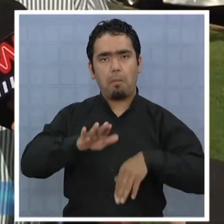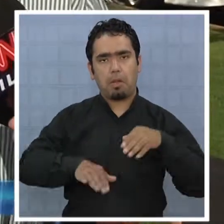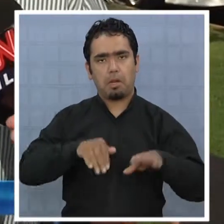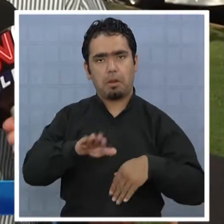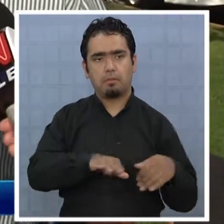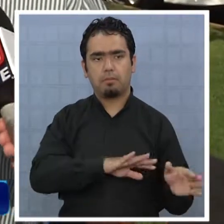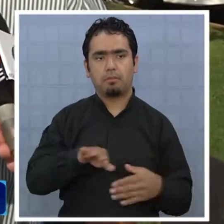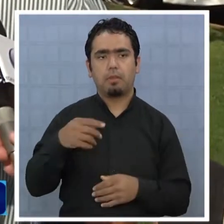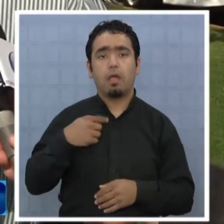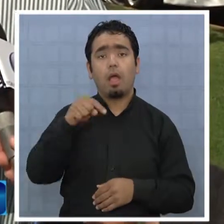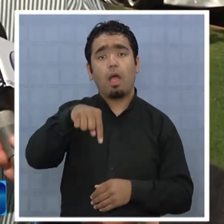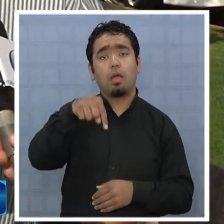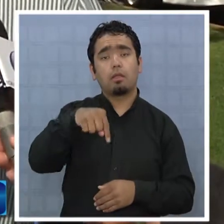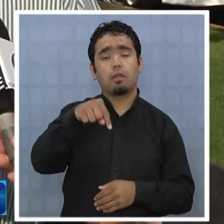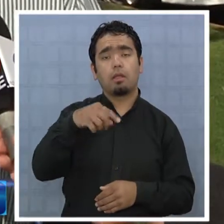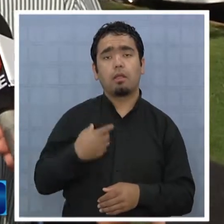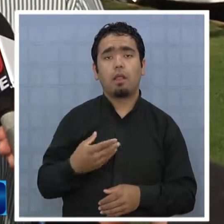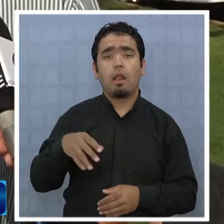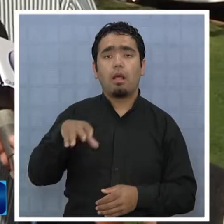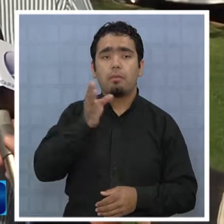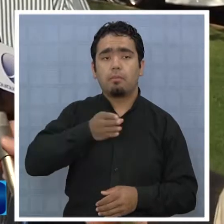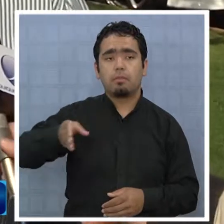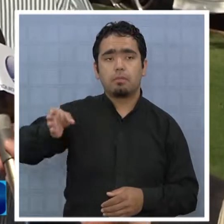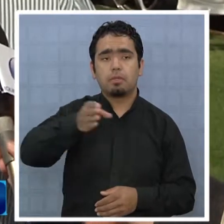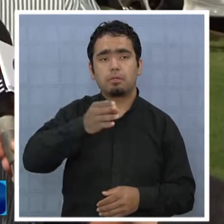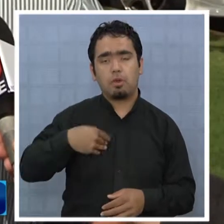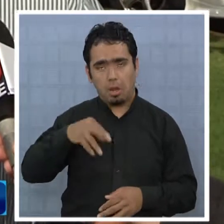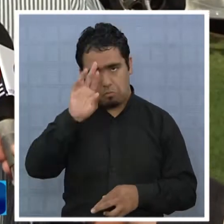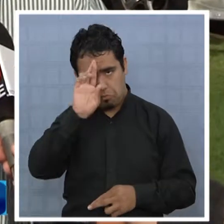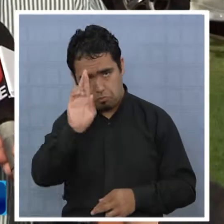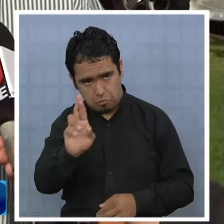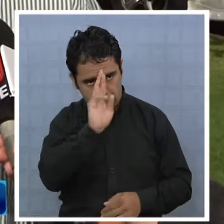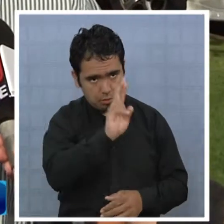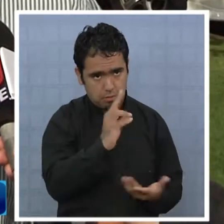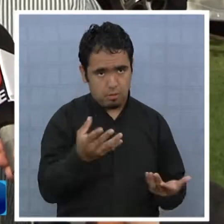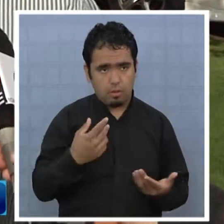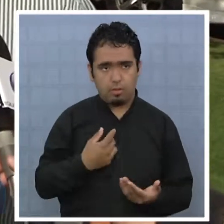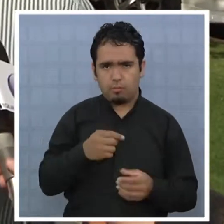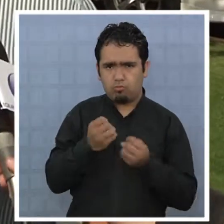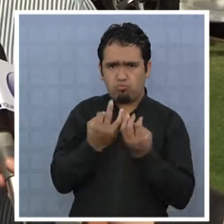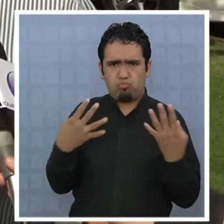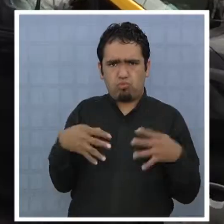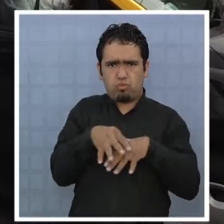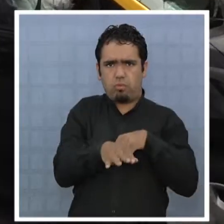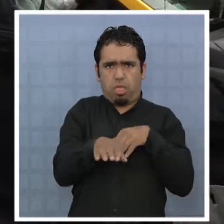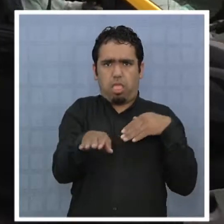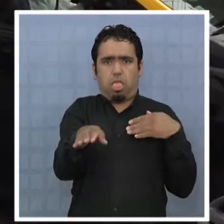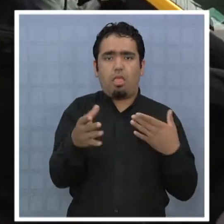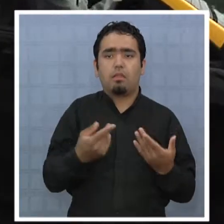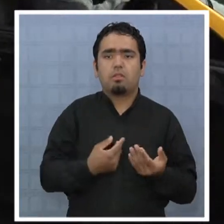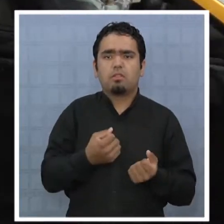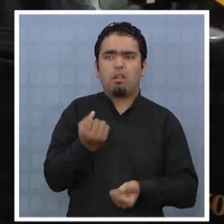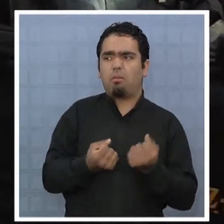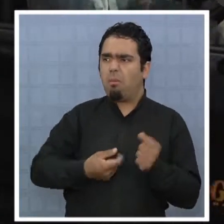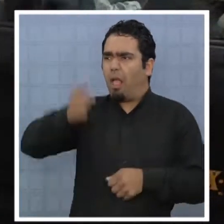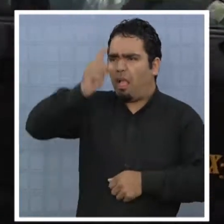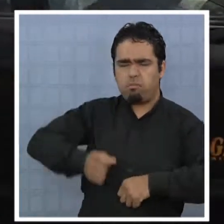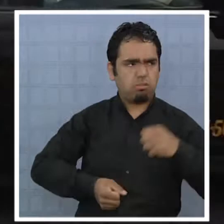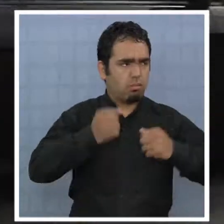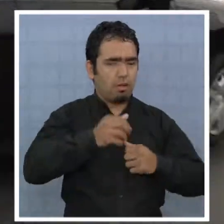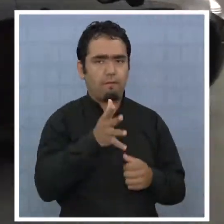grande acá y eso es lo que hace que la gente no se respete, tanto los peatones como los dueños de vehículos, ya sea colectivo,